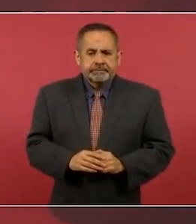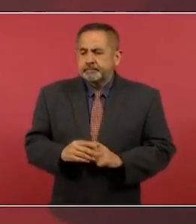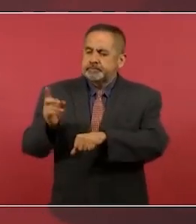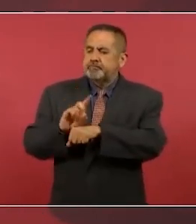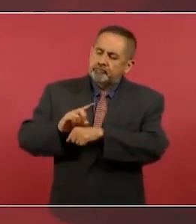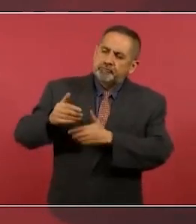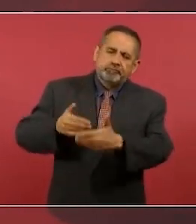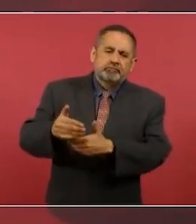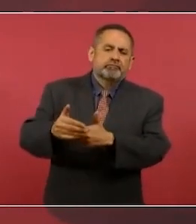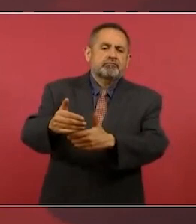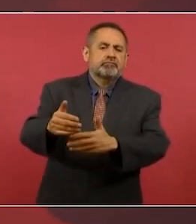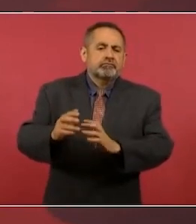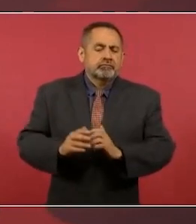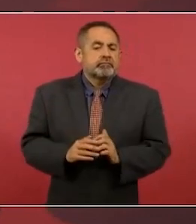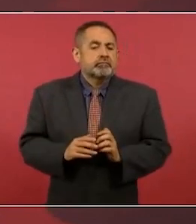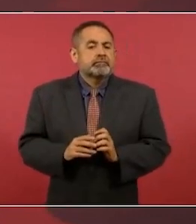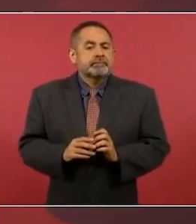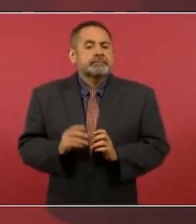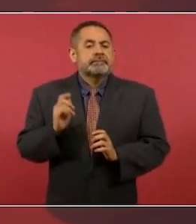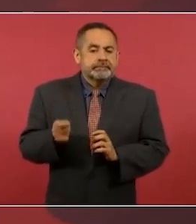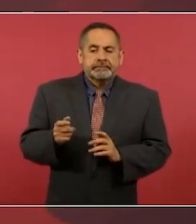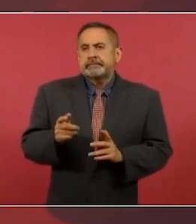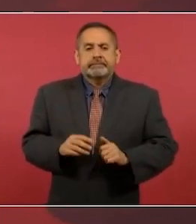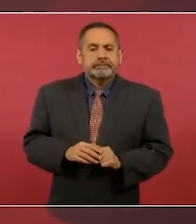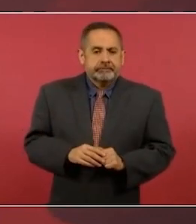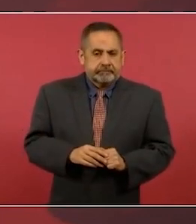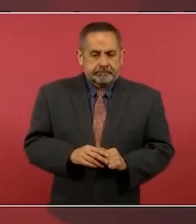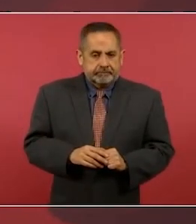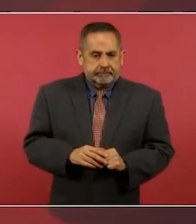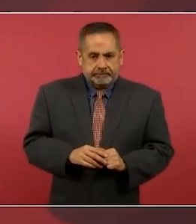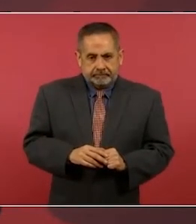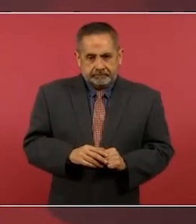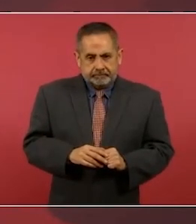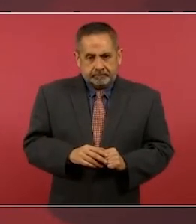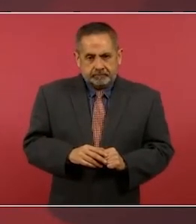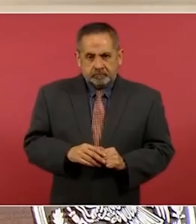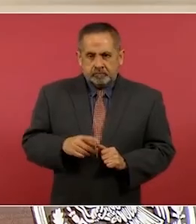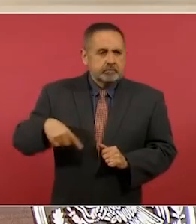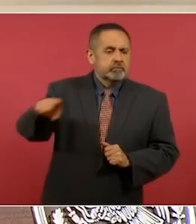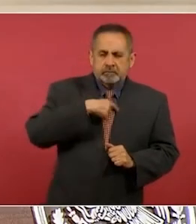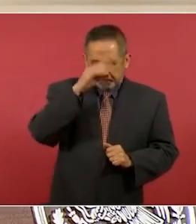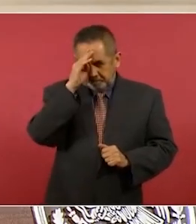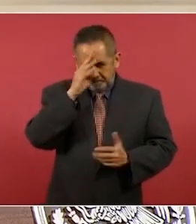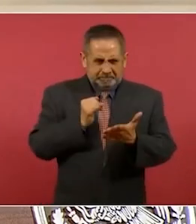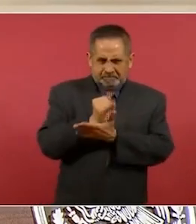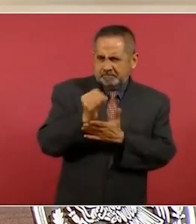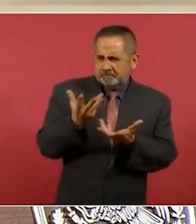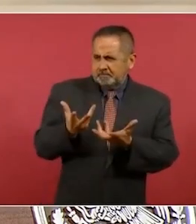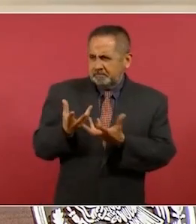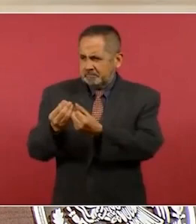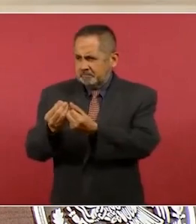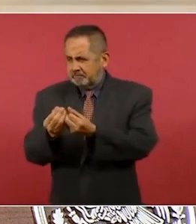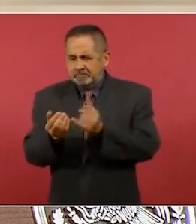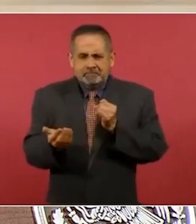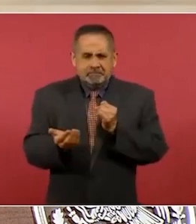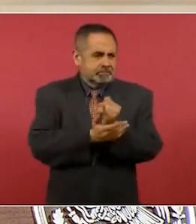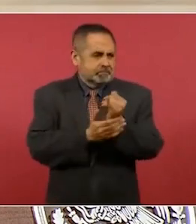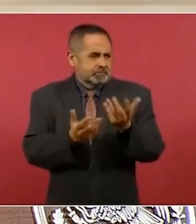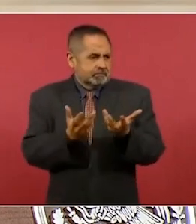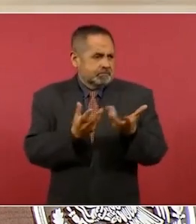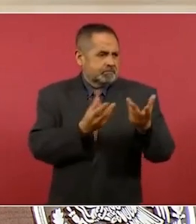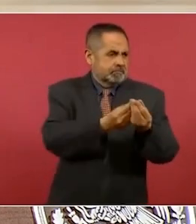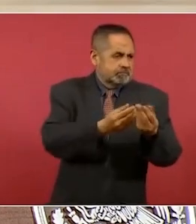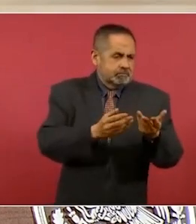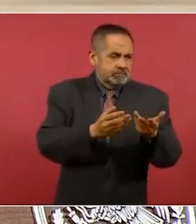hay más definiciones y es muchísimo